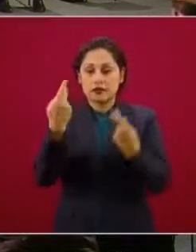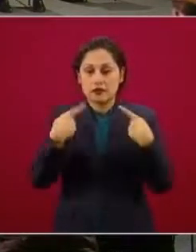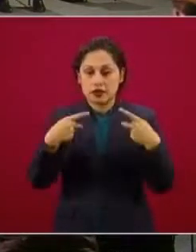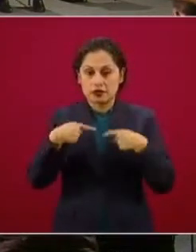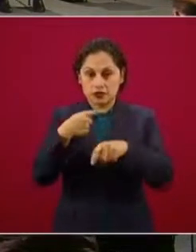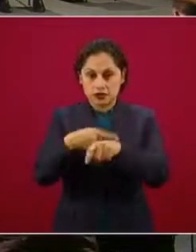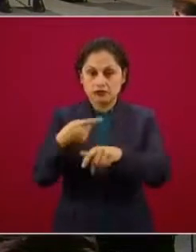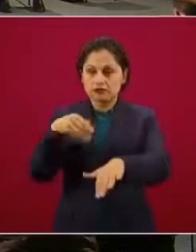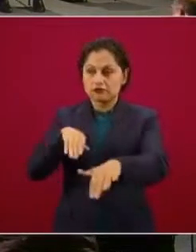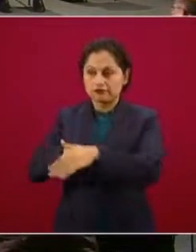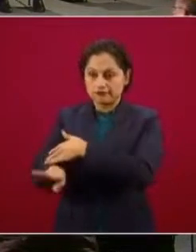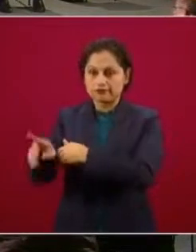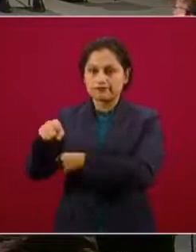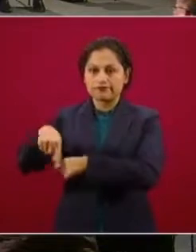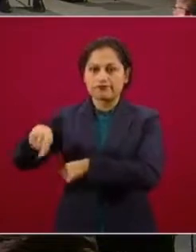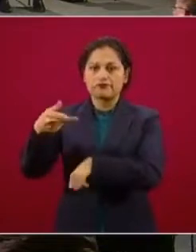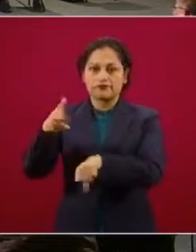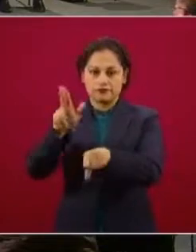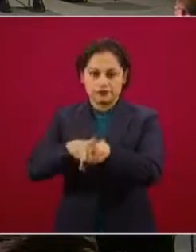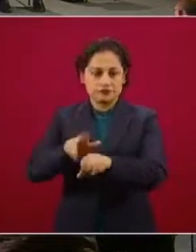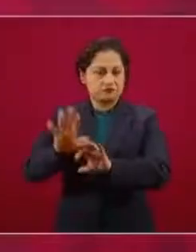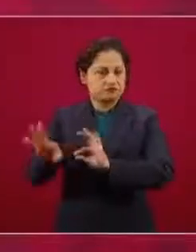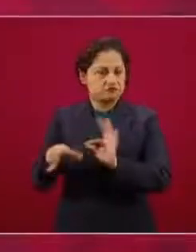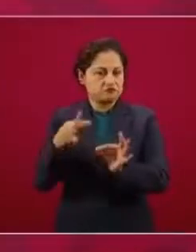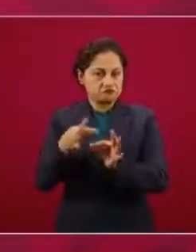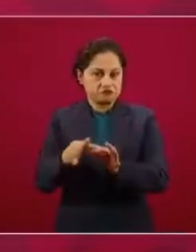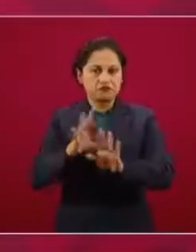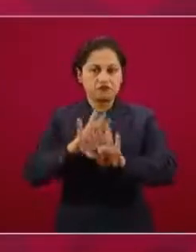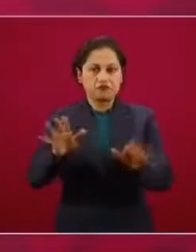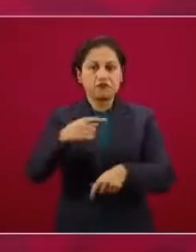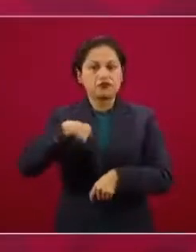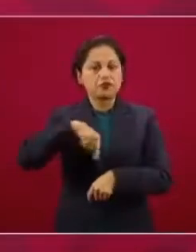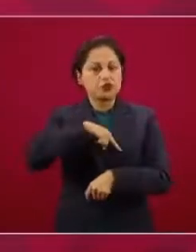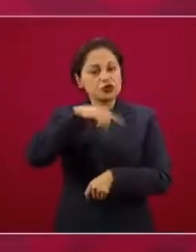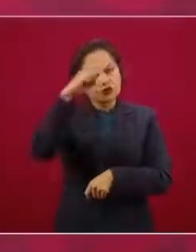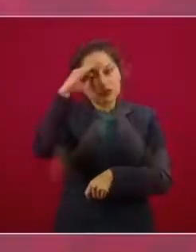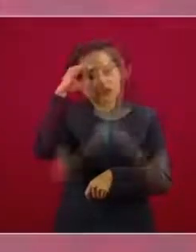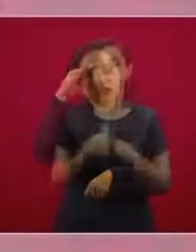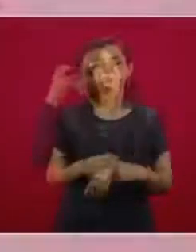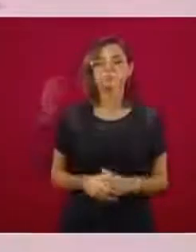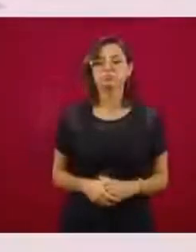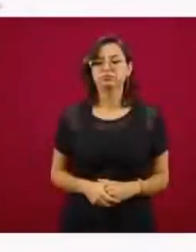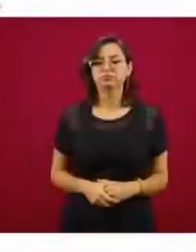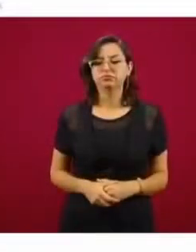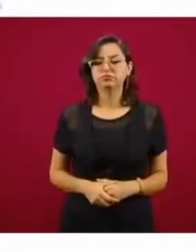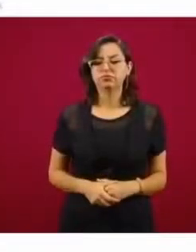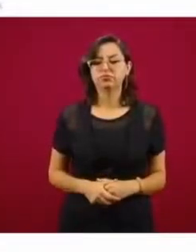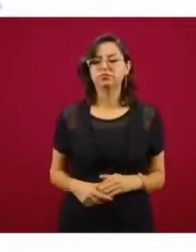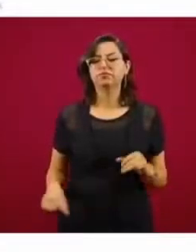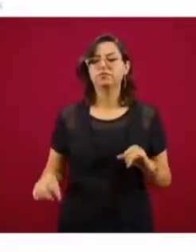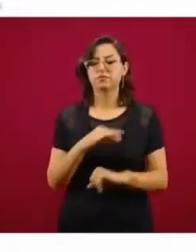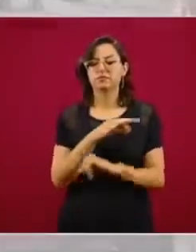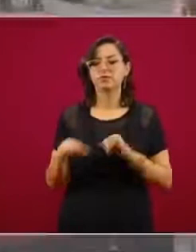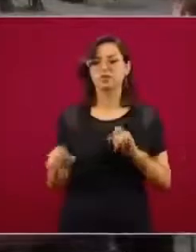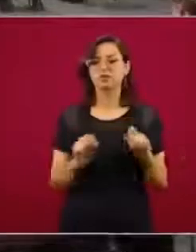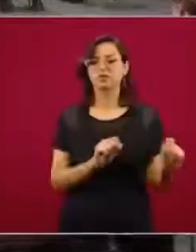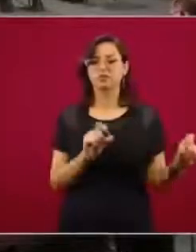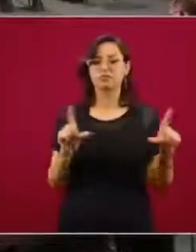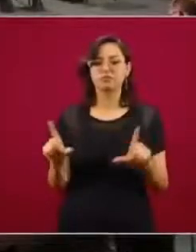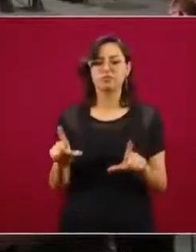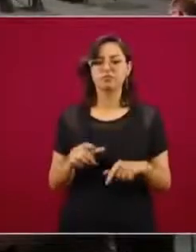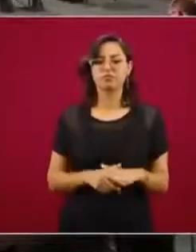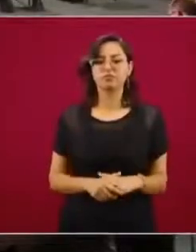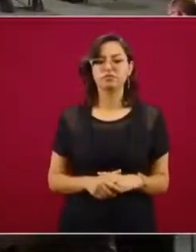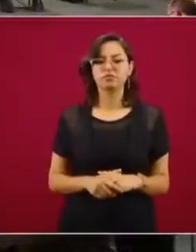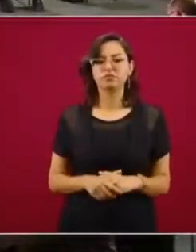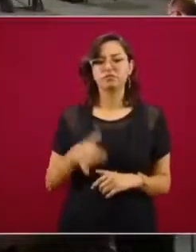y estamos seguros que esto va a tener un crecimiento importante, exponencial. Y finalmente viene, me parece que el número